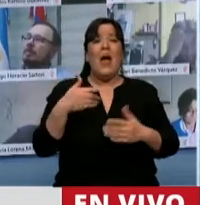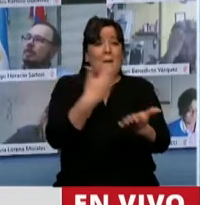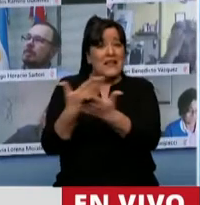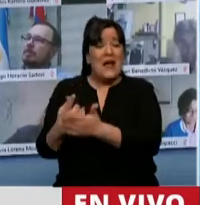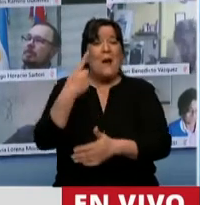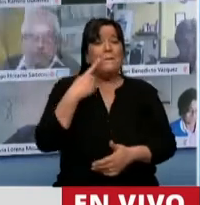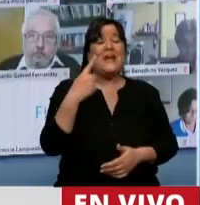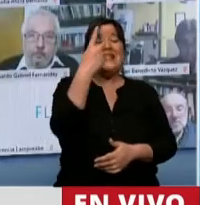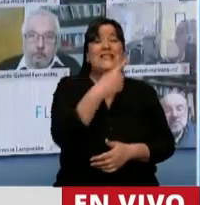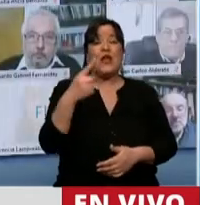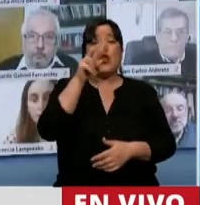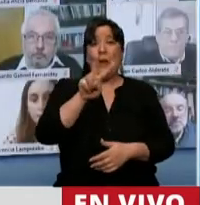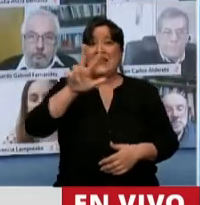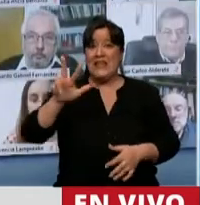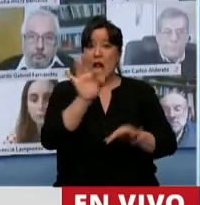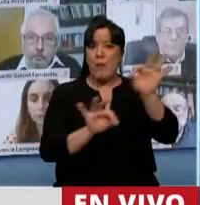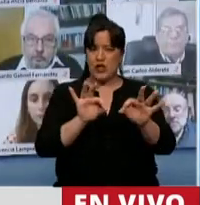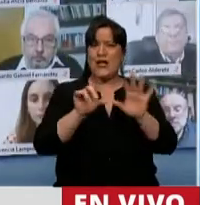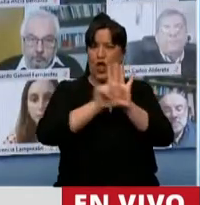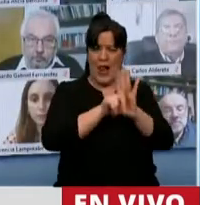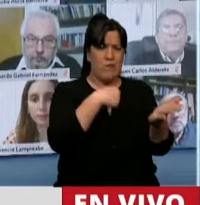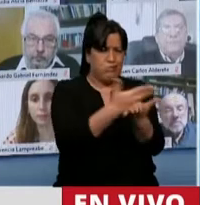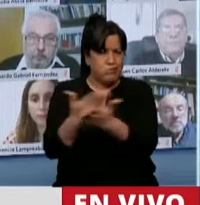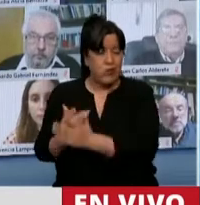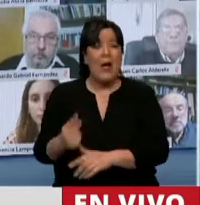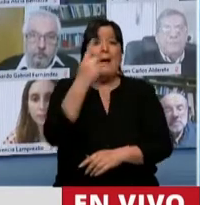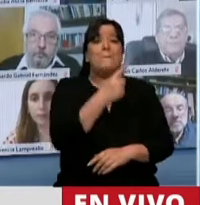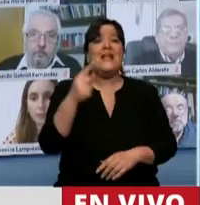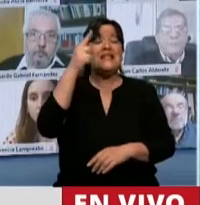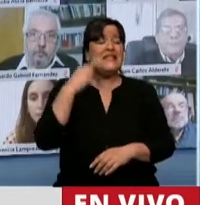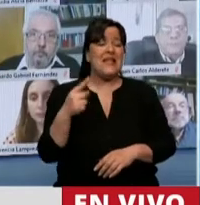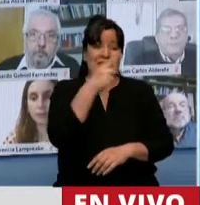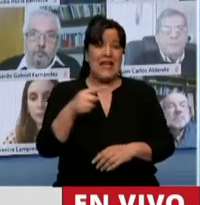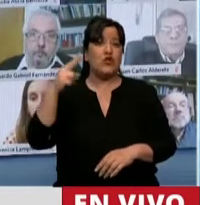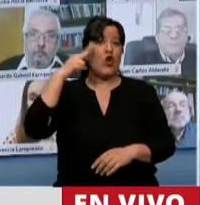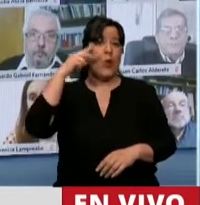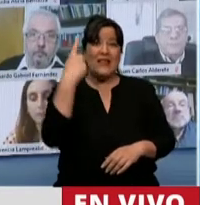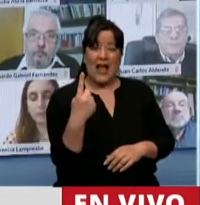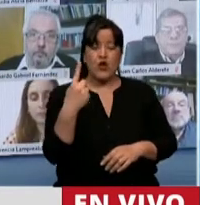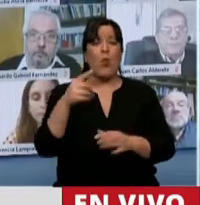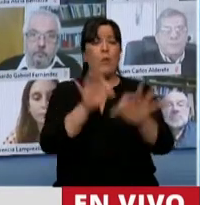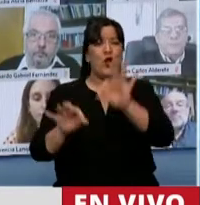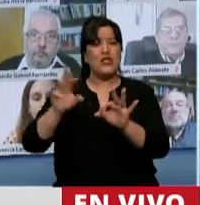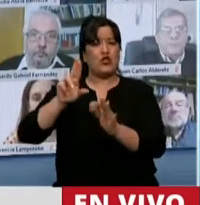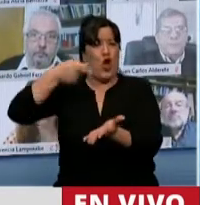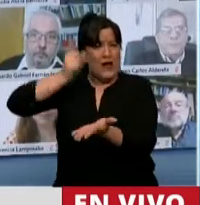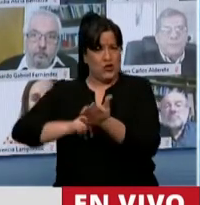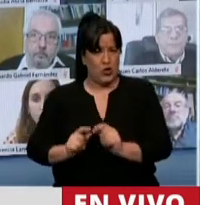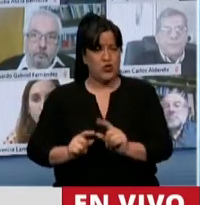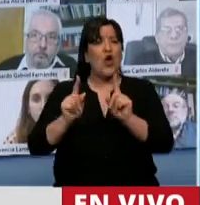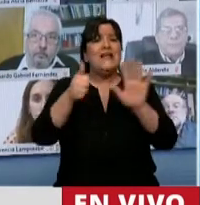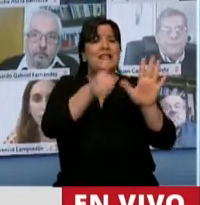.123 proyectos de ley. Se presentaron 1.191 proyectos de resolución. Se presentaron